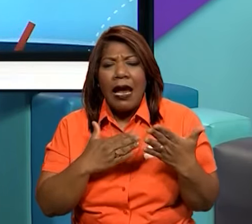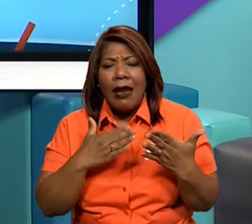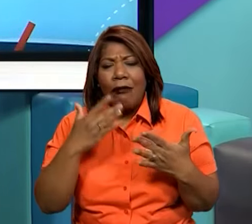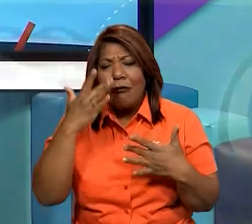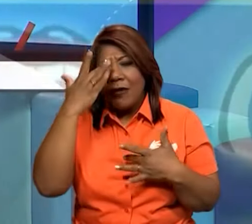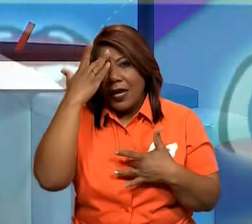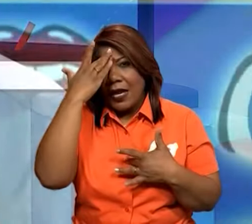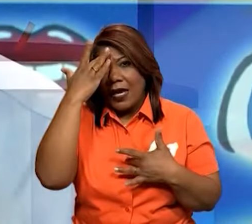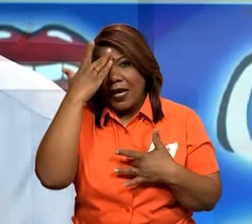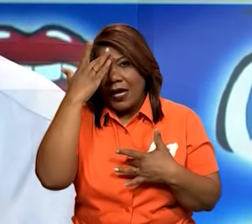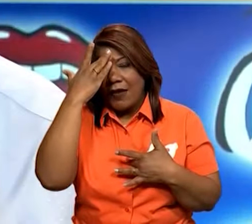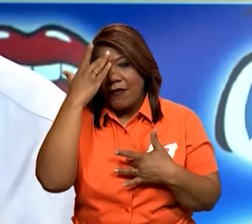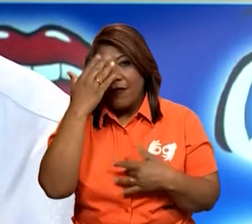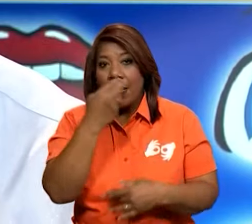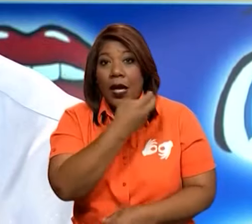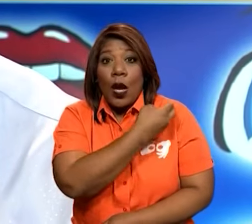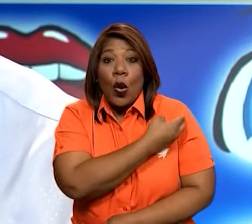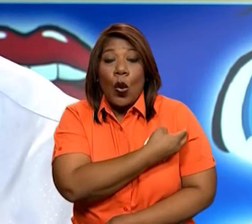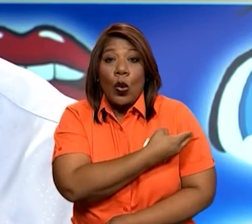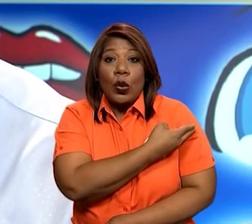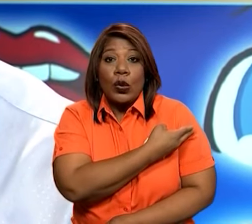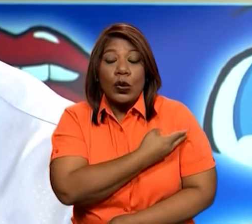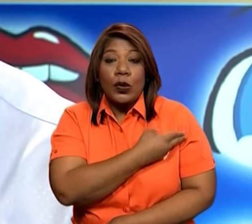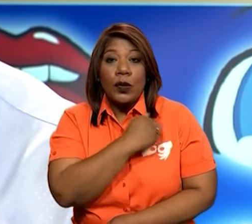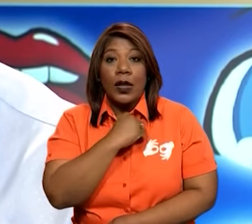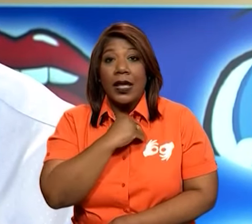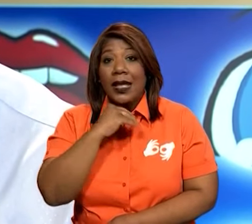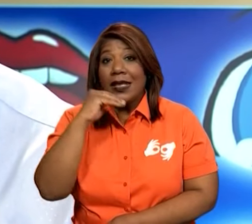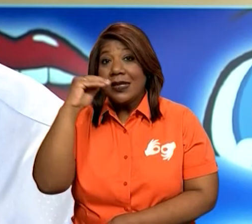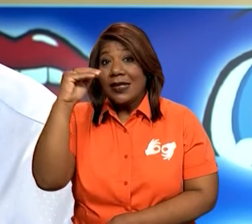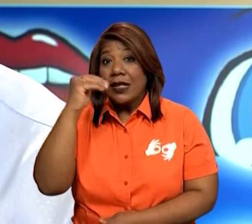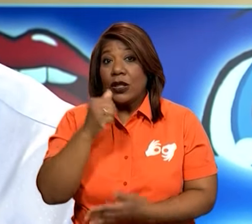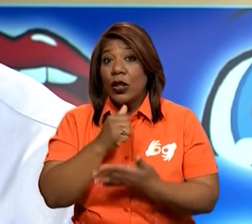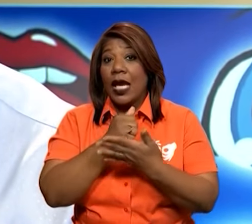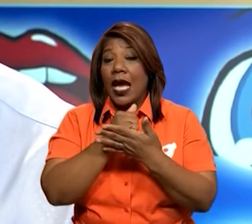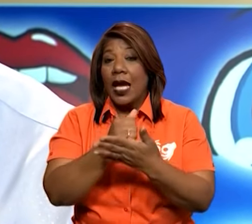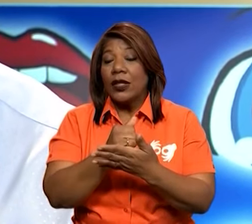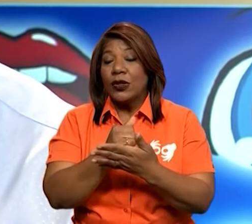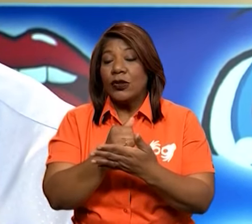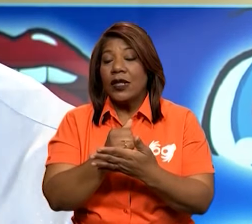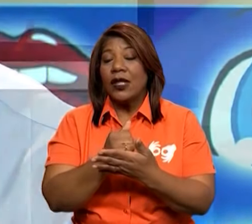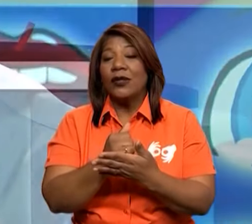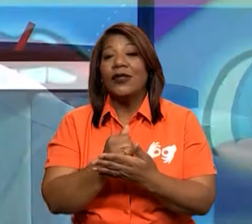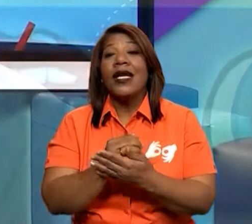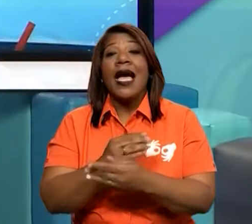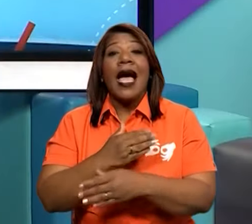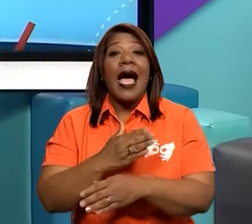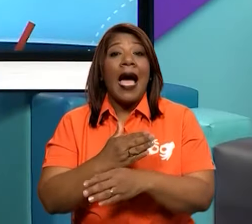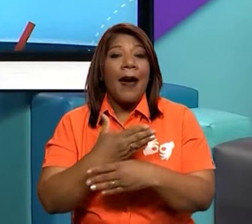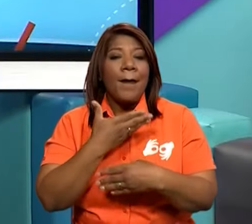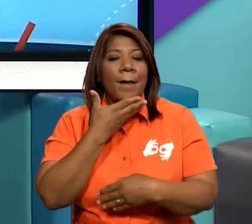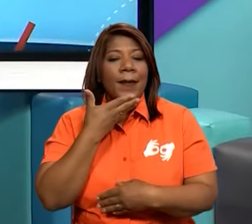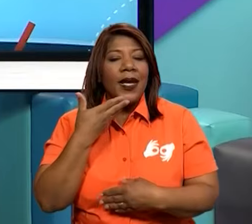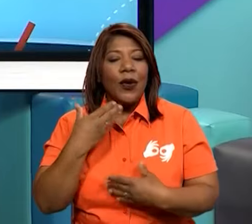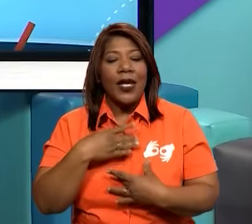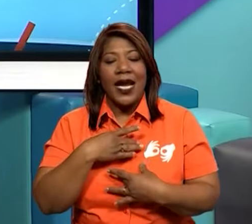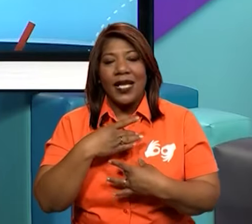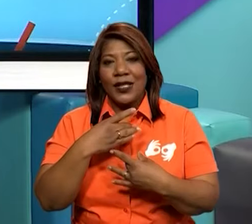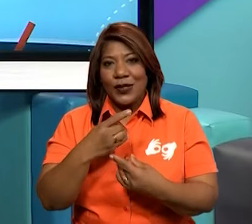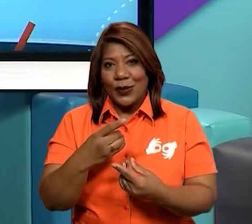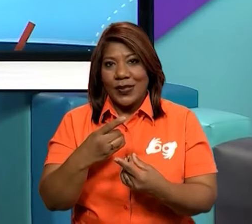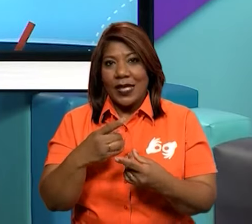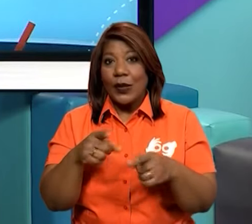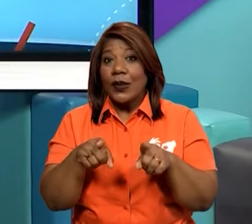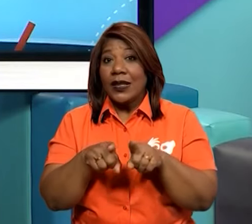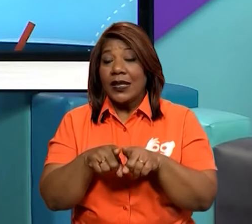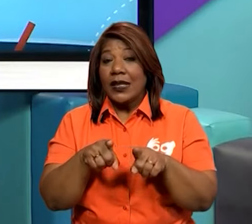algunos de ellos están en los hospitales. Señor, ayúdales a mejorar su salud. También te pedimos por la